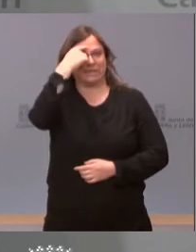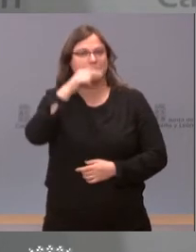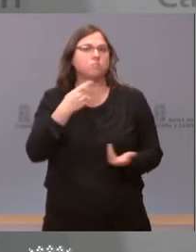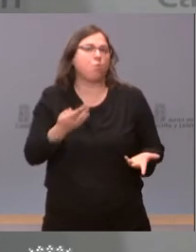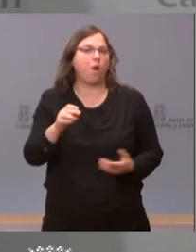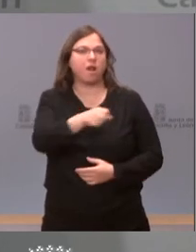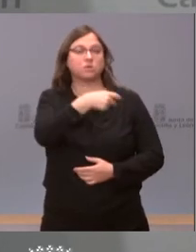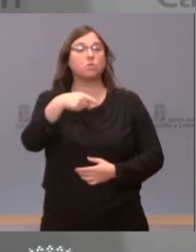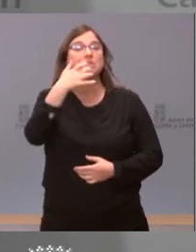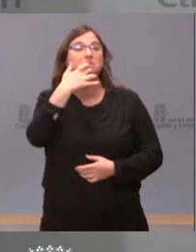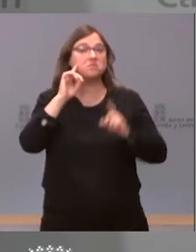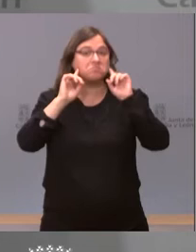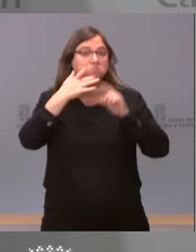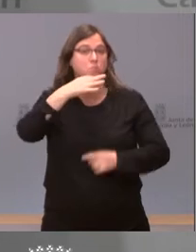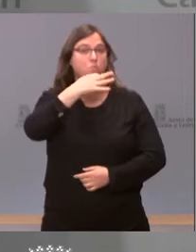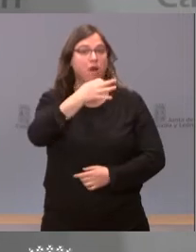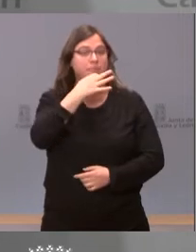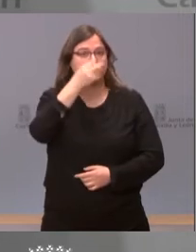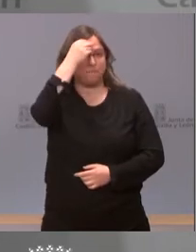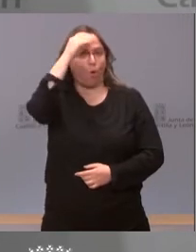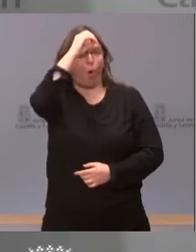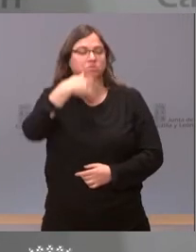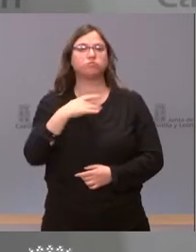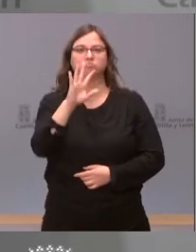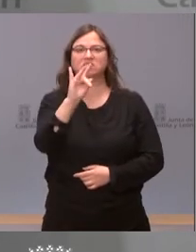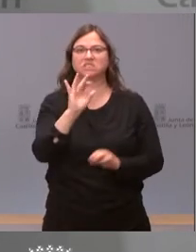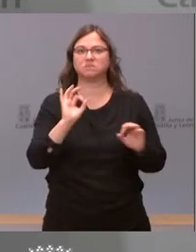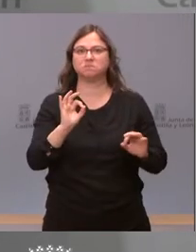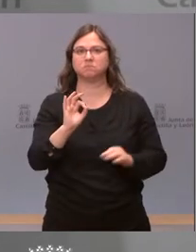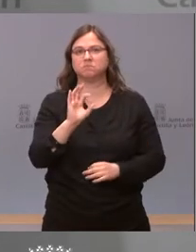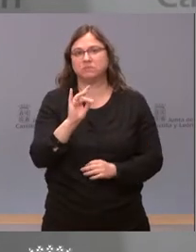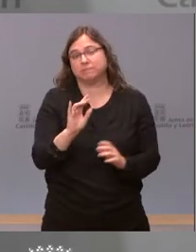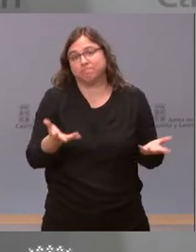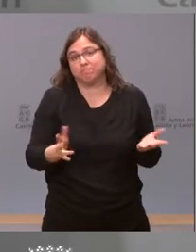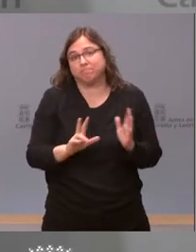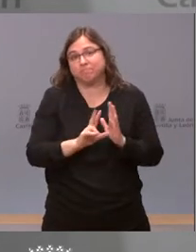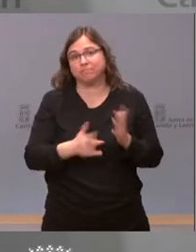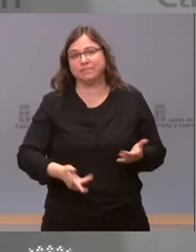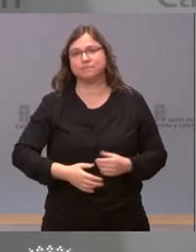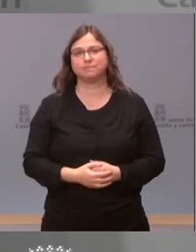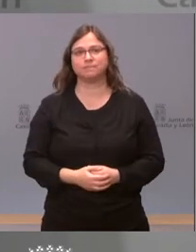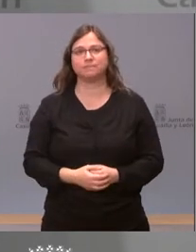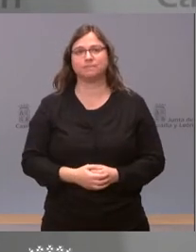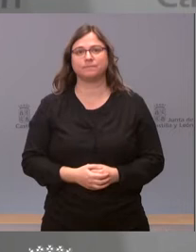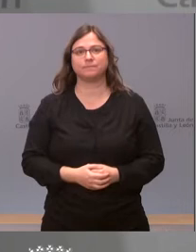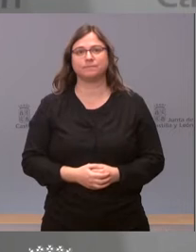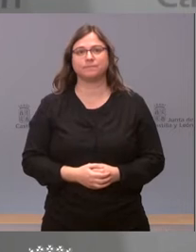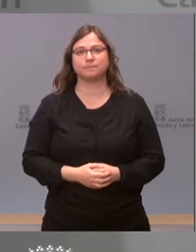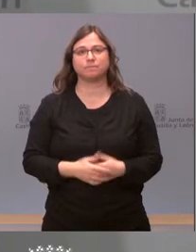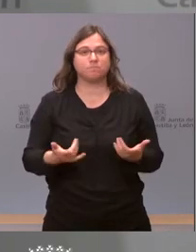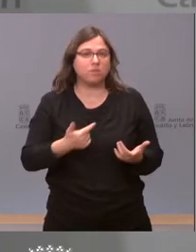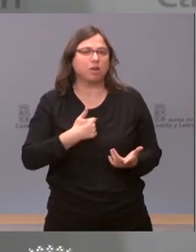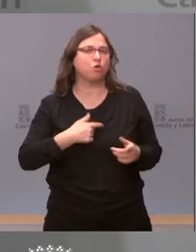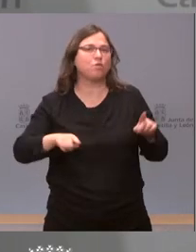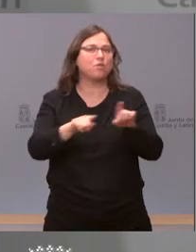tarde, desde nuestro punto de vista, sí. Sí, sí, claro que va. Va muy tarde. Yo no puedo decirle que estoy en